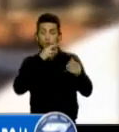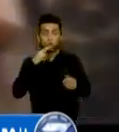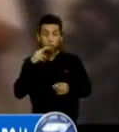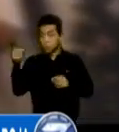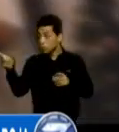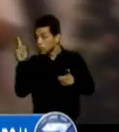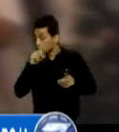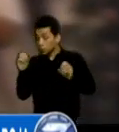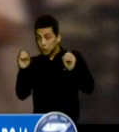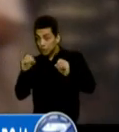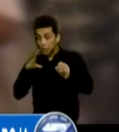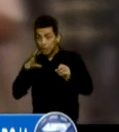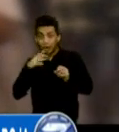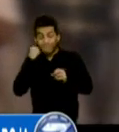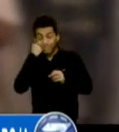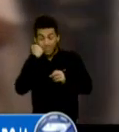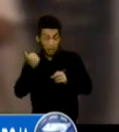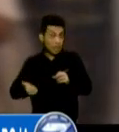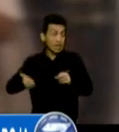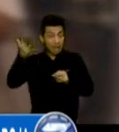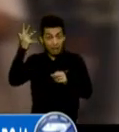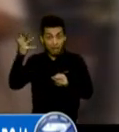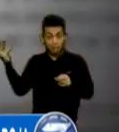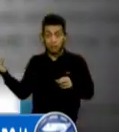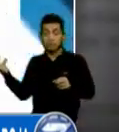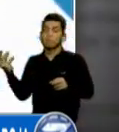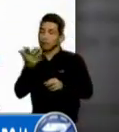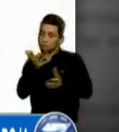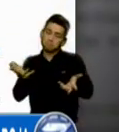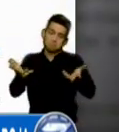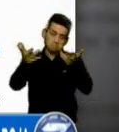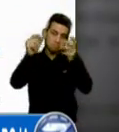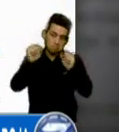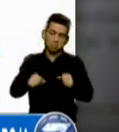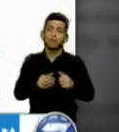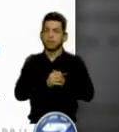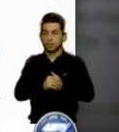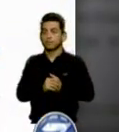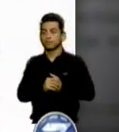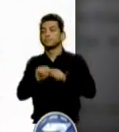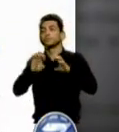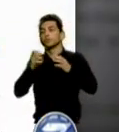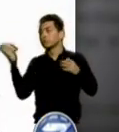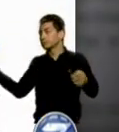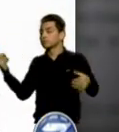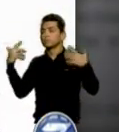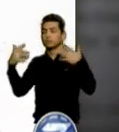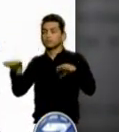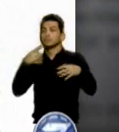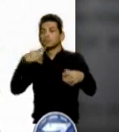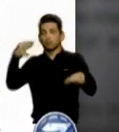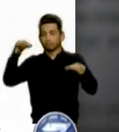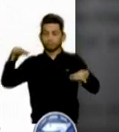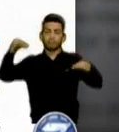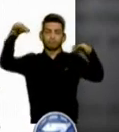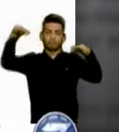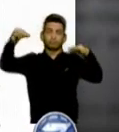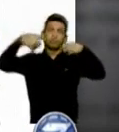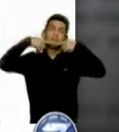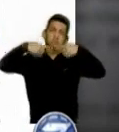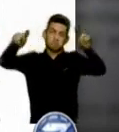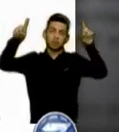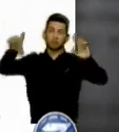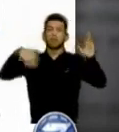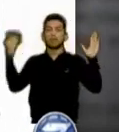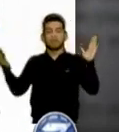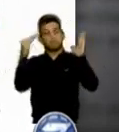crónicas o algún grado de inmunocompromiso. Por lo cual, se emitirán y publicarán a la brevedad posible las disposiciones